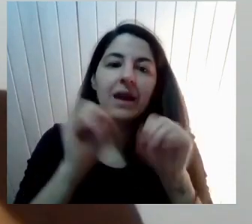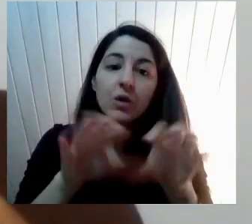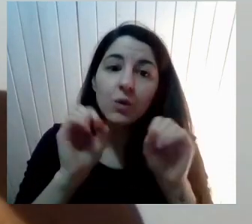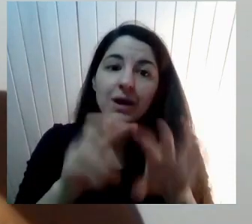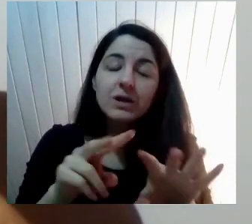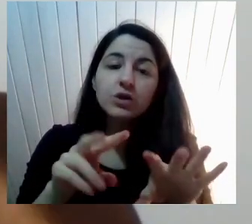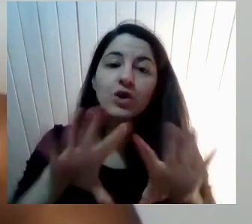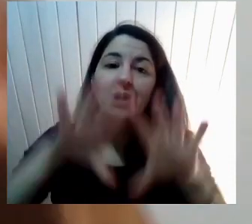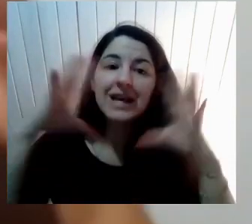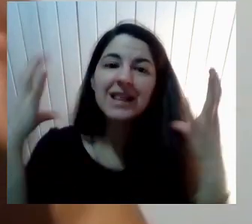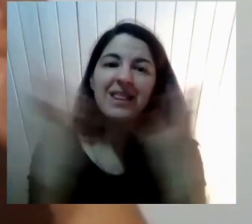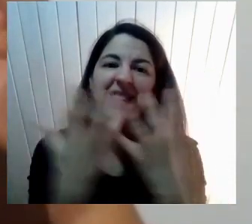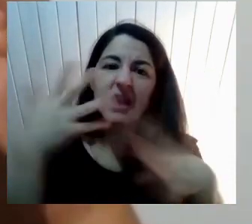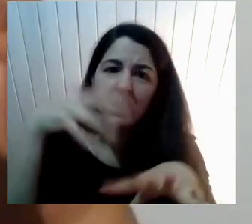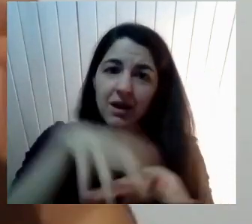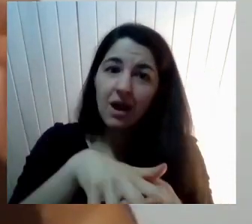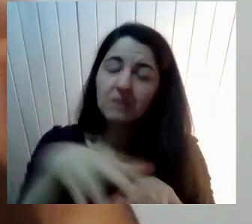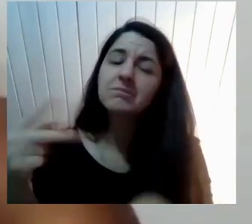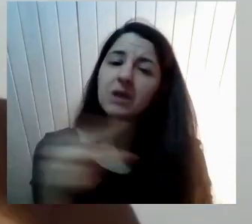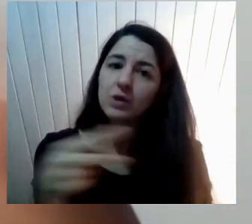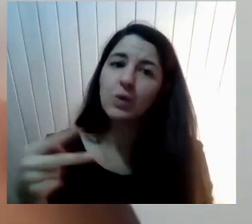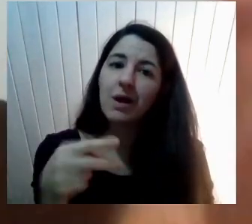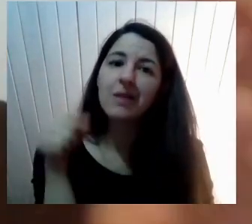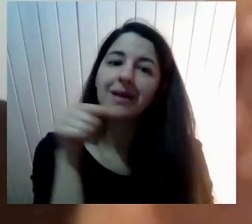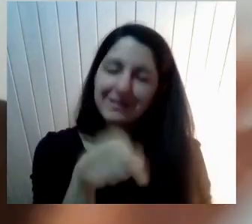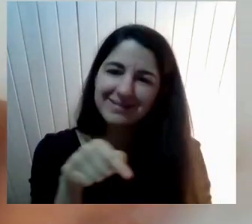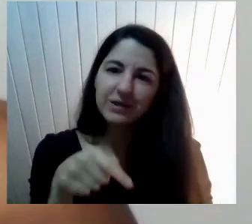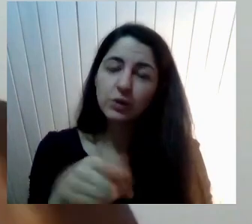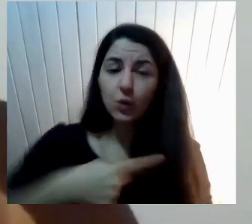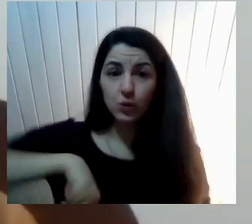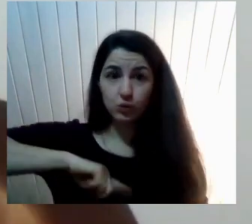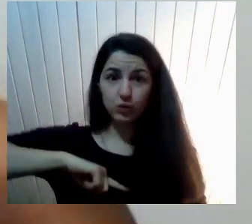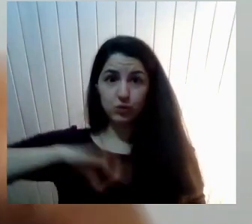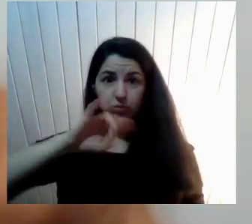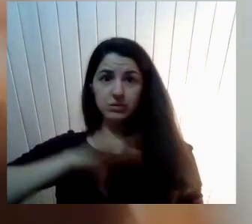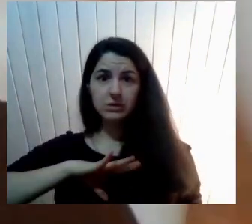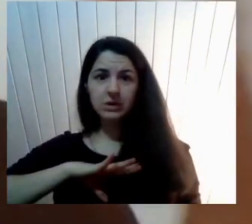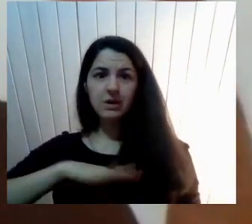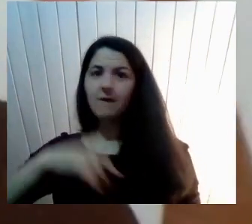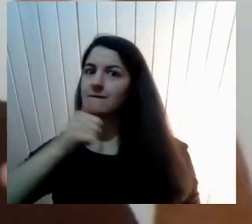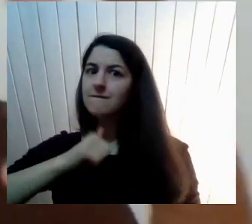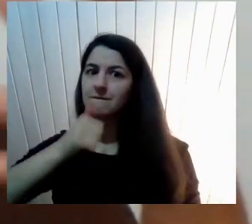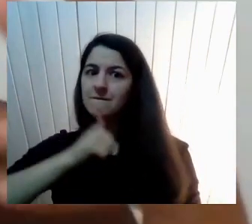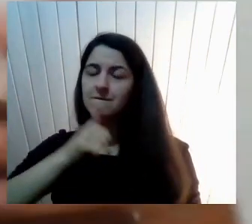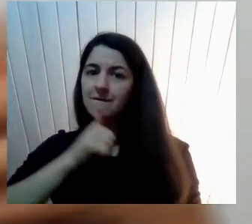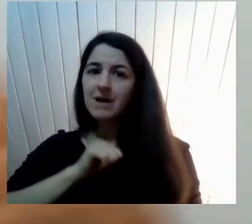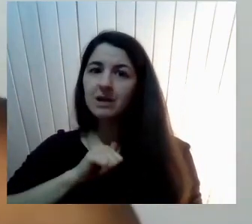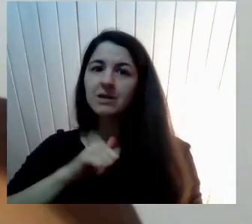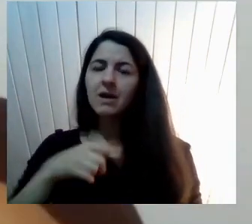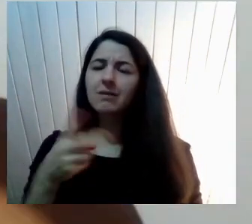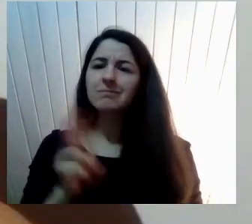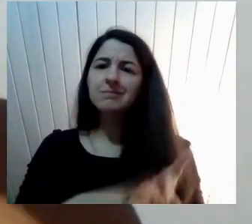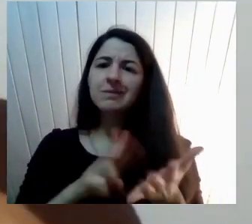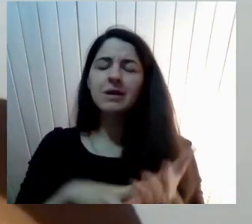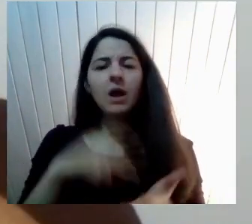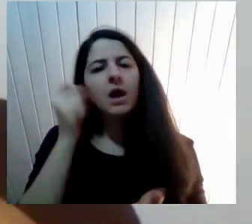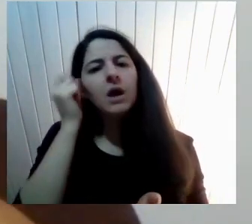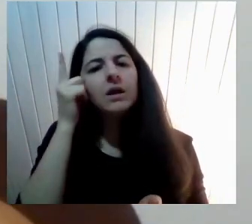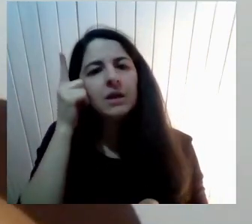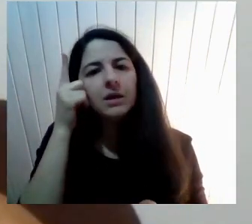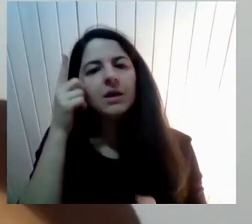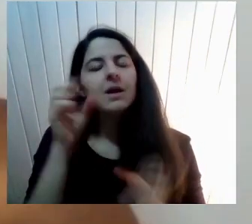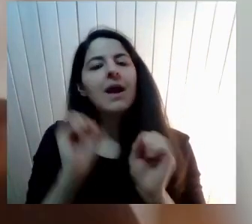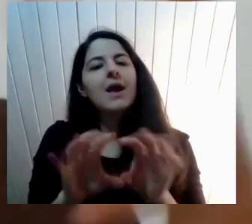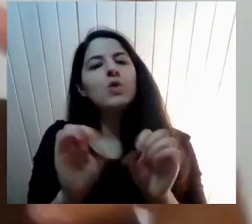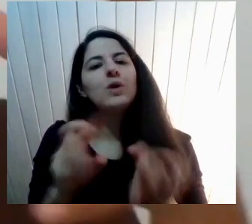nosotros Hemos estado Como súper Como escindidos De que En general Hemos entendido La educación sexual Como una especie De cuestión